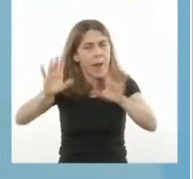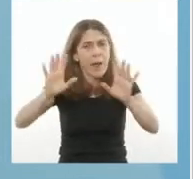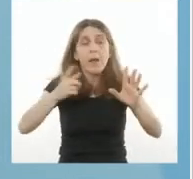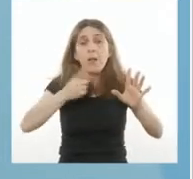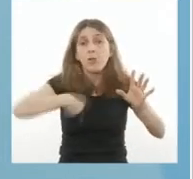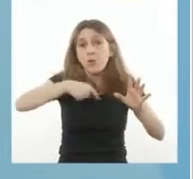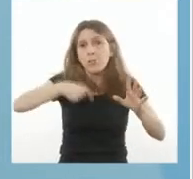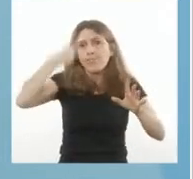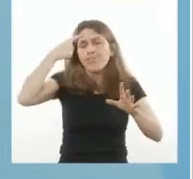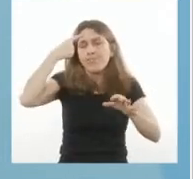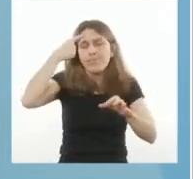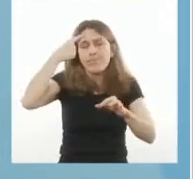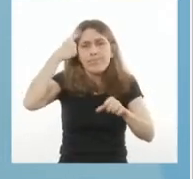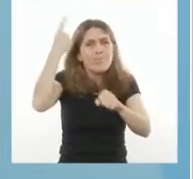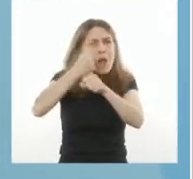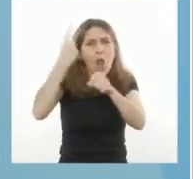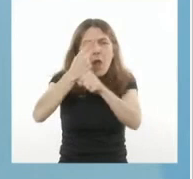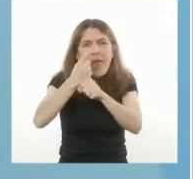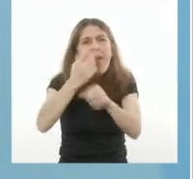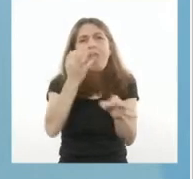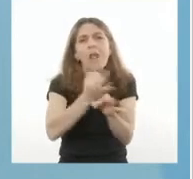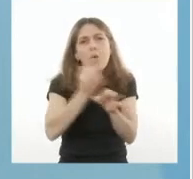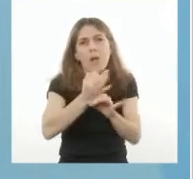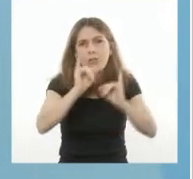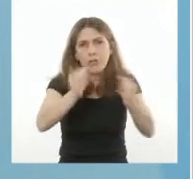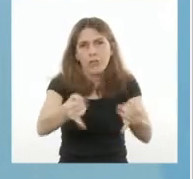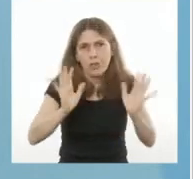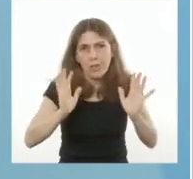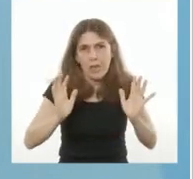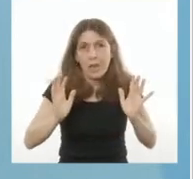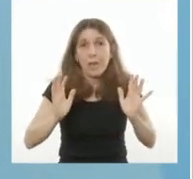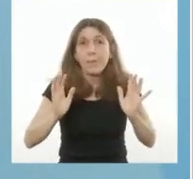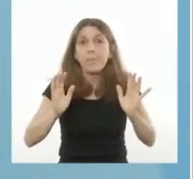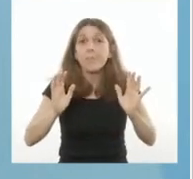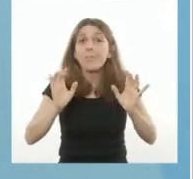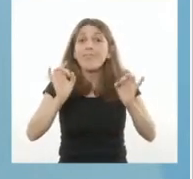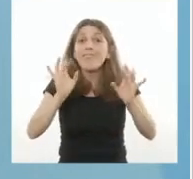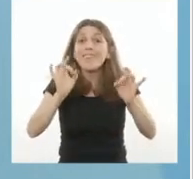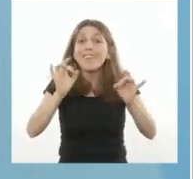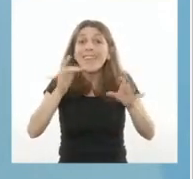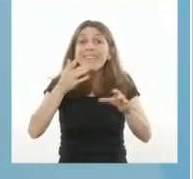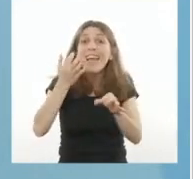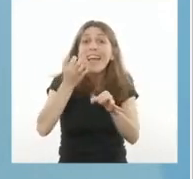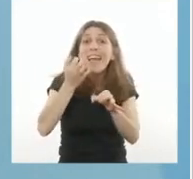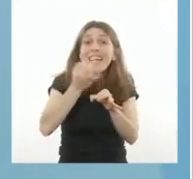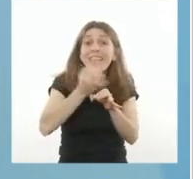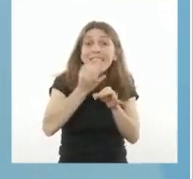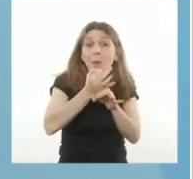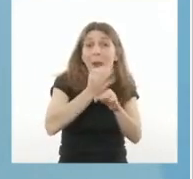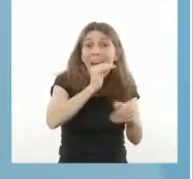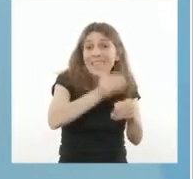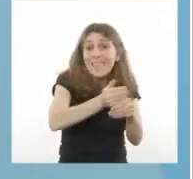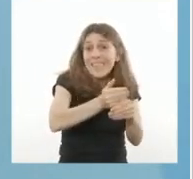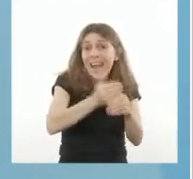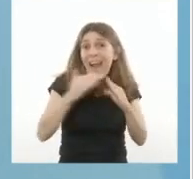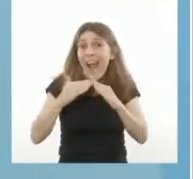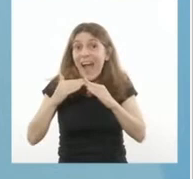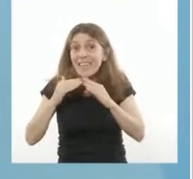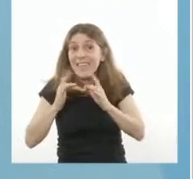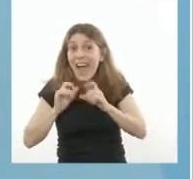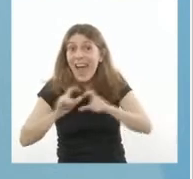es un tema prioritario. Solo se dictan clases a distancia allí donde la pandemia lo exige.